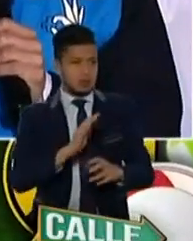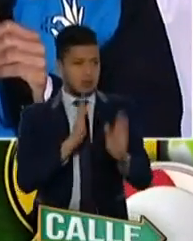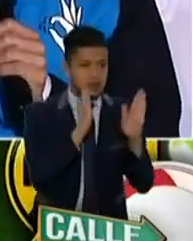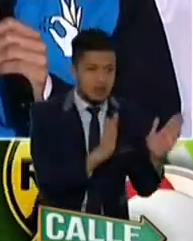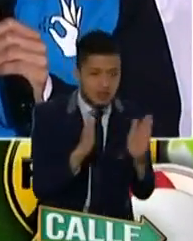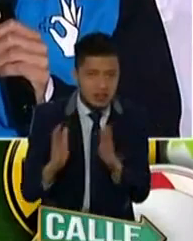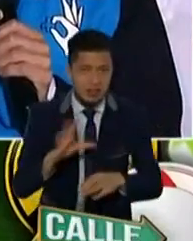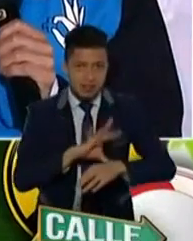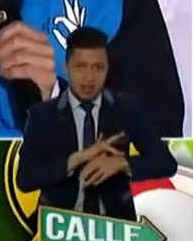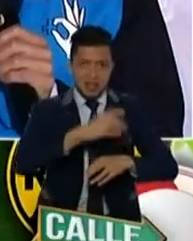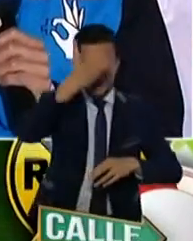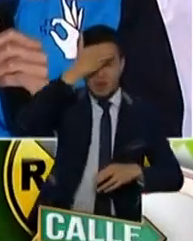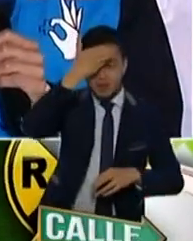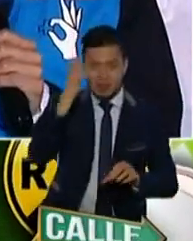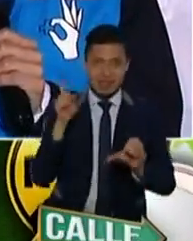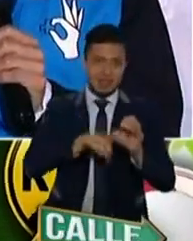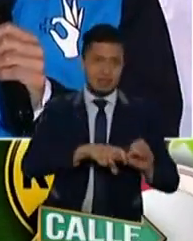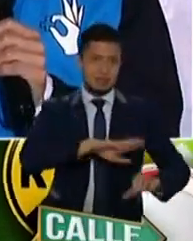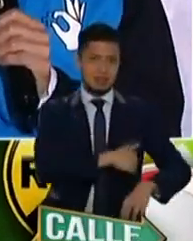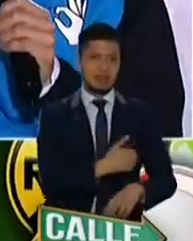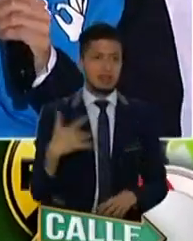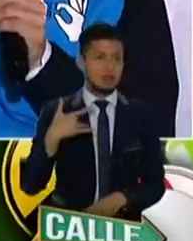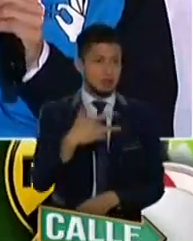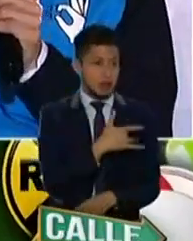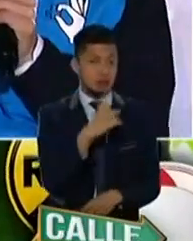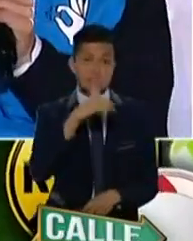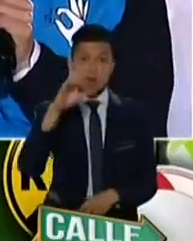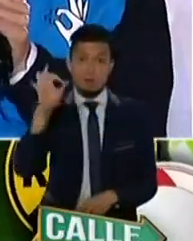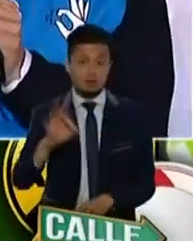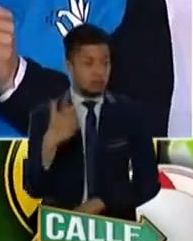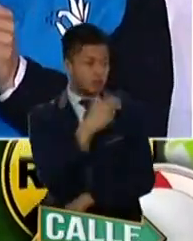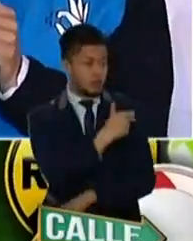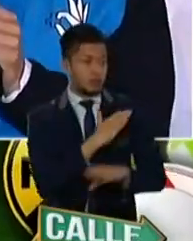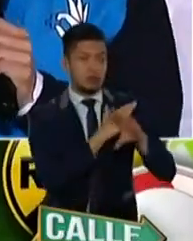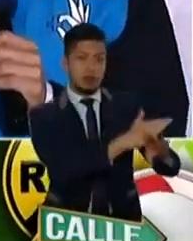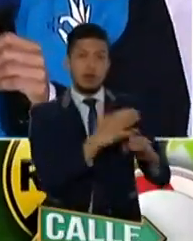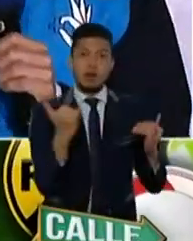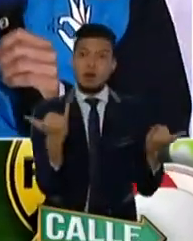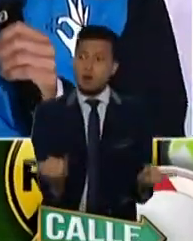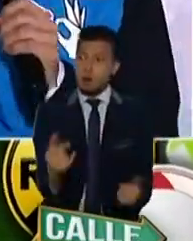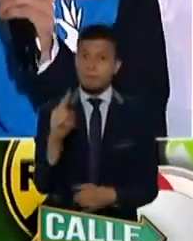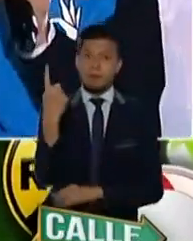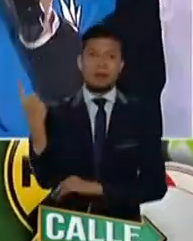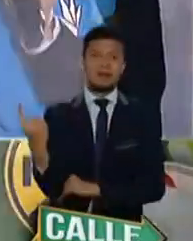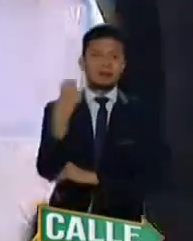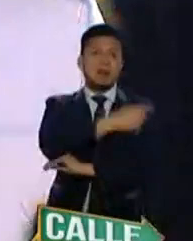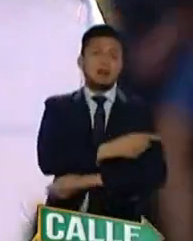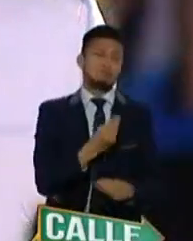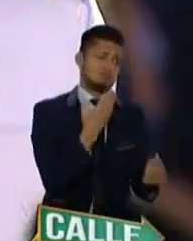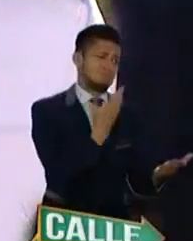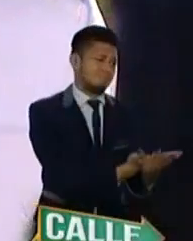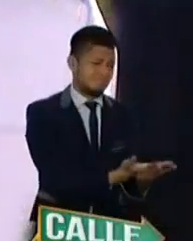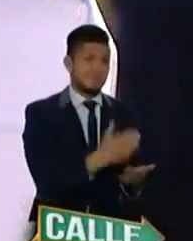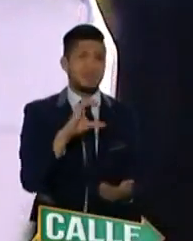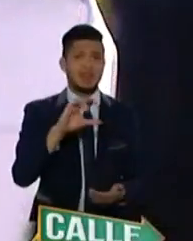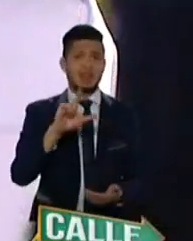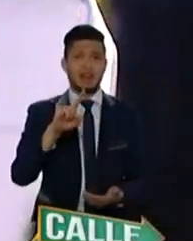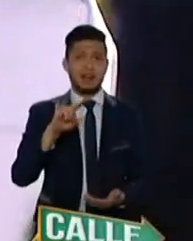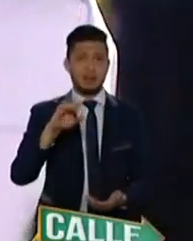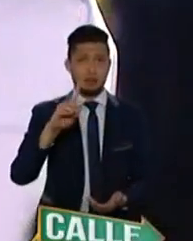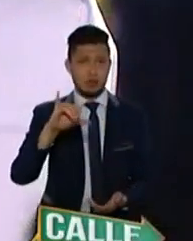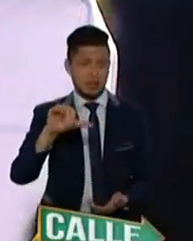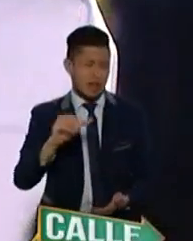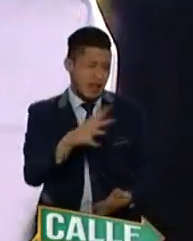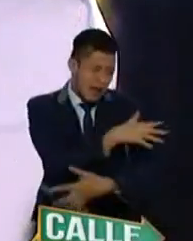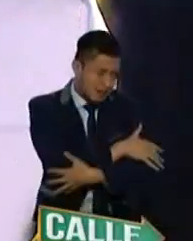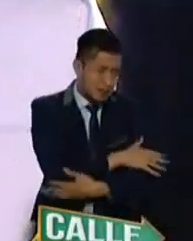registrado como tal en el Ministerio de Salud. Vacunado hoy, en el primer día. Muchas gracias, Claudia. Un gran abrazo para todos.